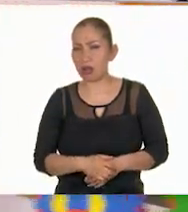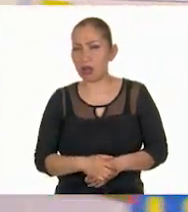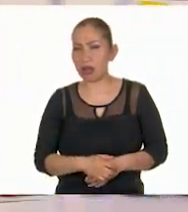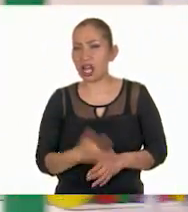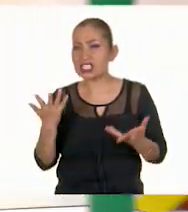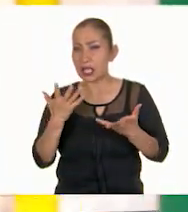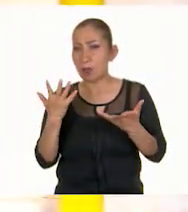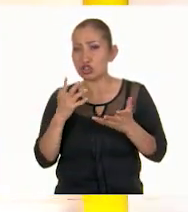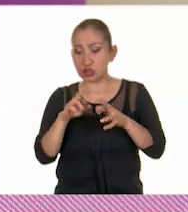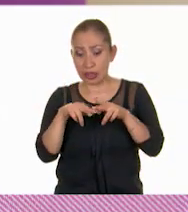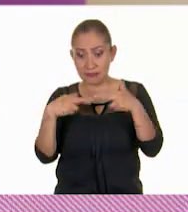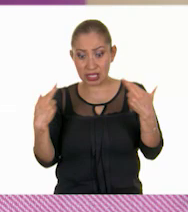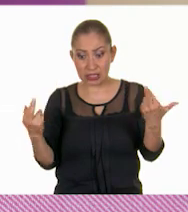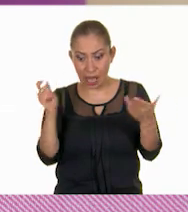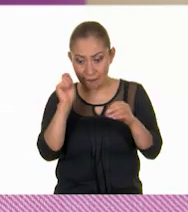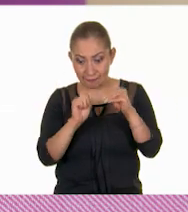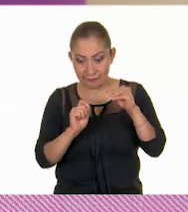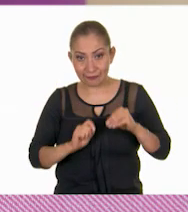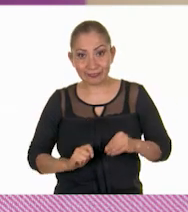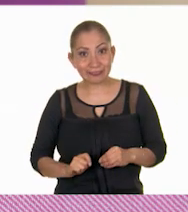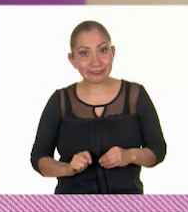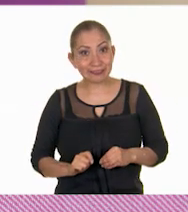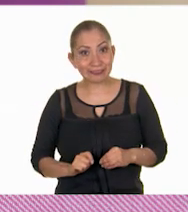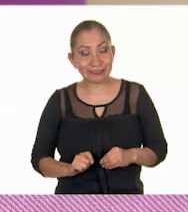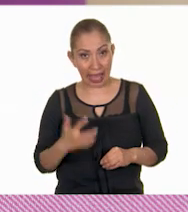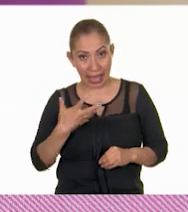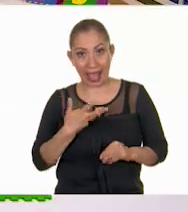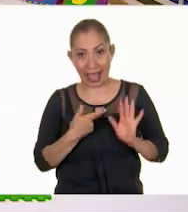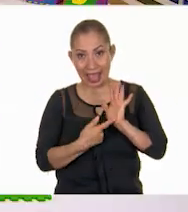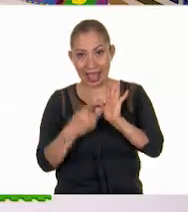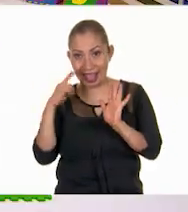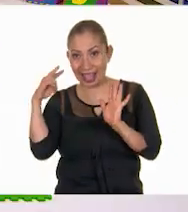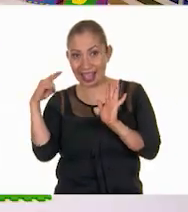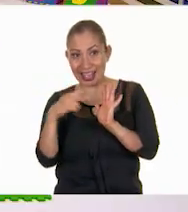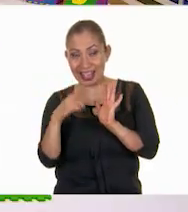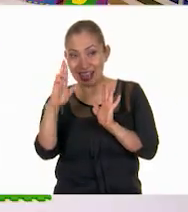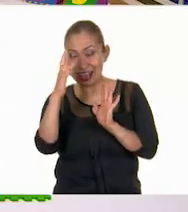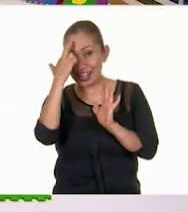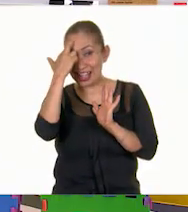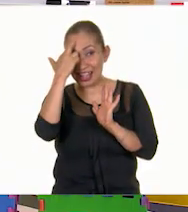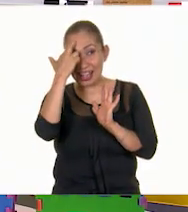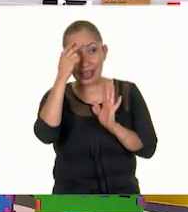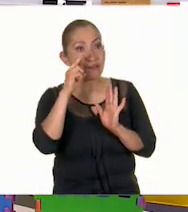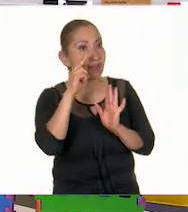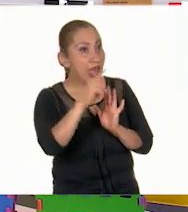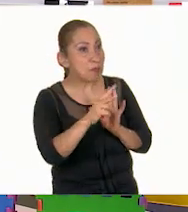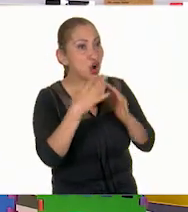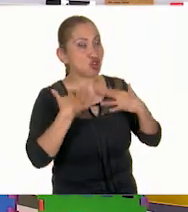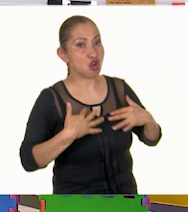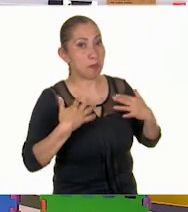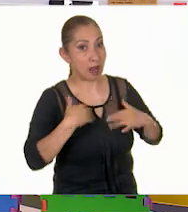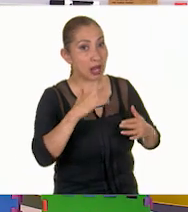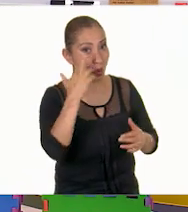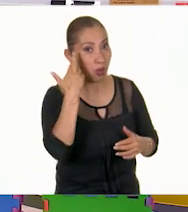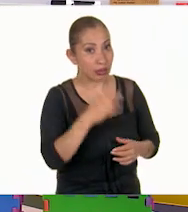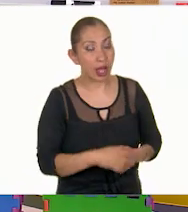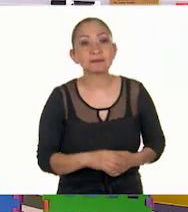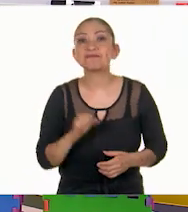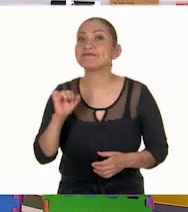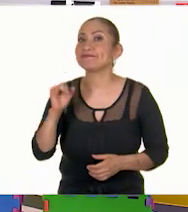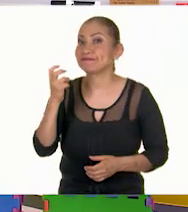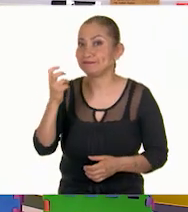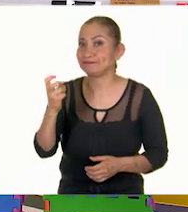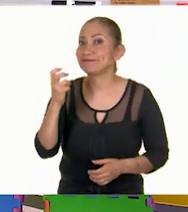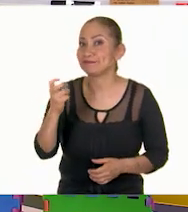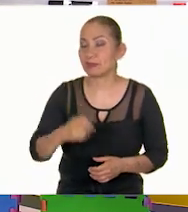hicimos una revista? ¡Sí! ¡Claro! Miren, aquí la tenemos. ¿Lo recuerdan? Ajá, y vimos las cosas de las rocas, ¿se acuerdan? Así es,